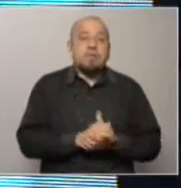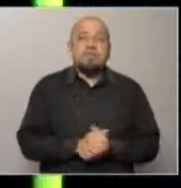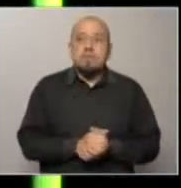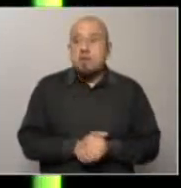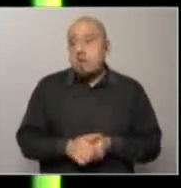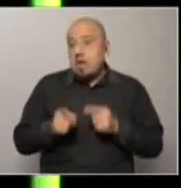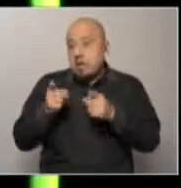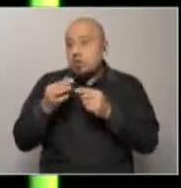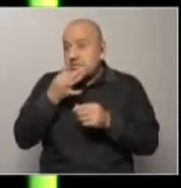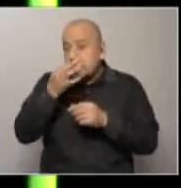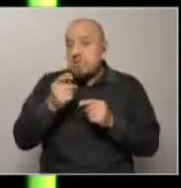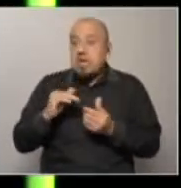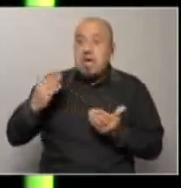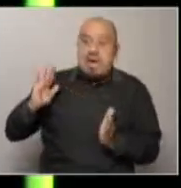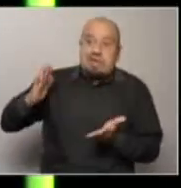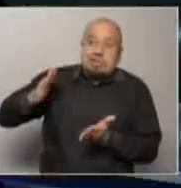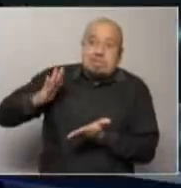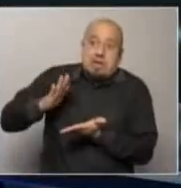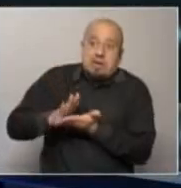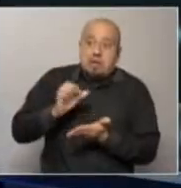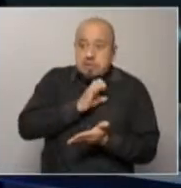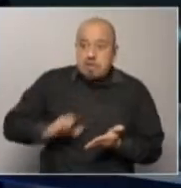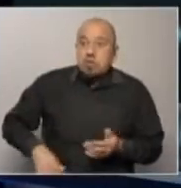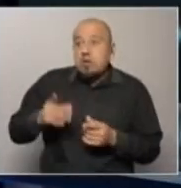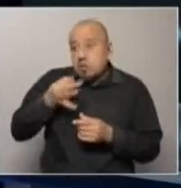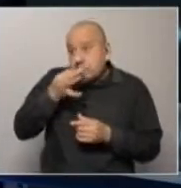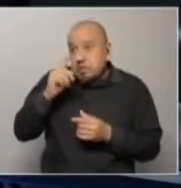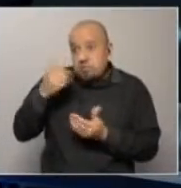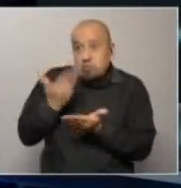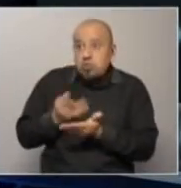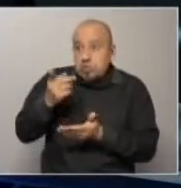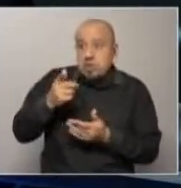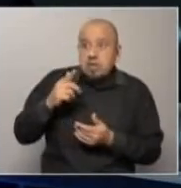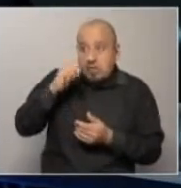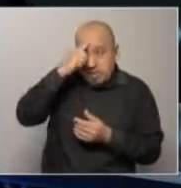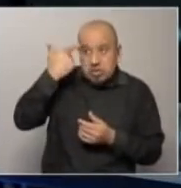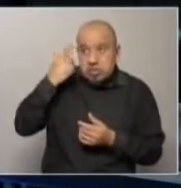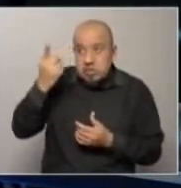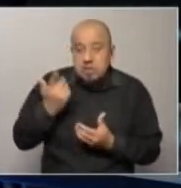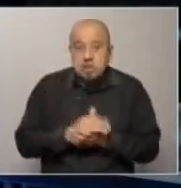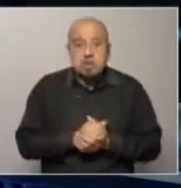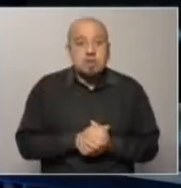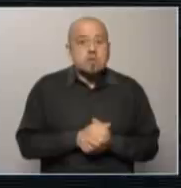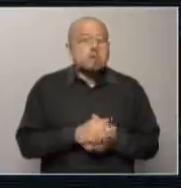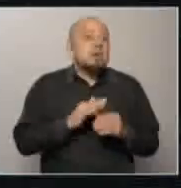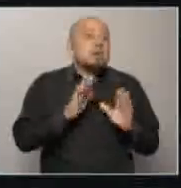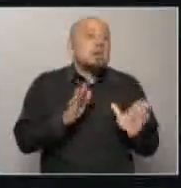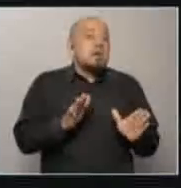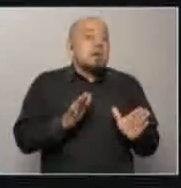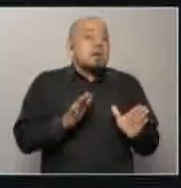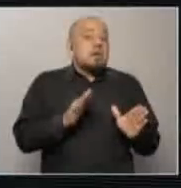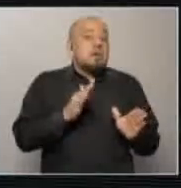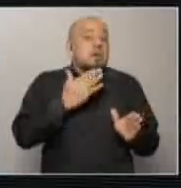pero eso se llama checar el Estado también no es algo de lo que propone el gobierno no está planteado si y es una de las dudas si